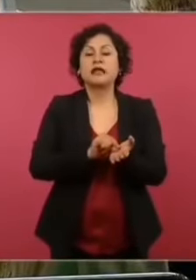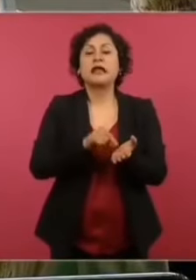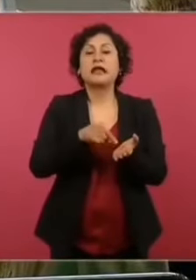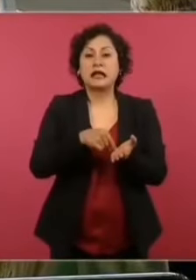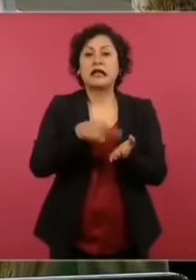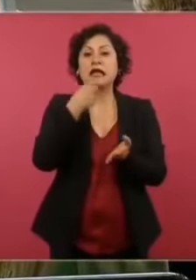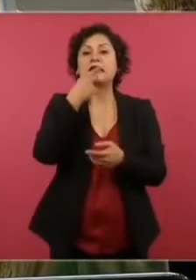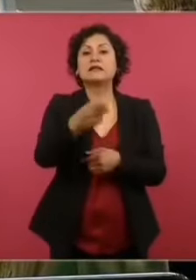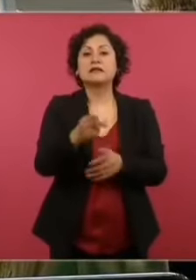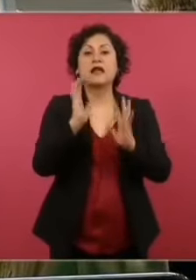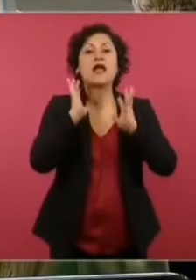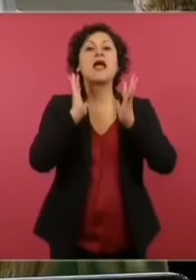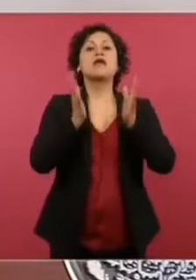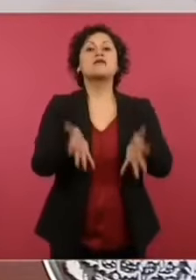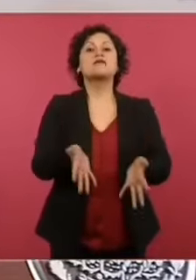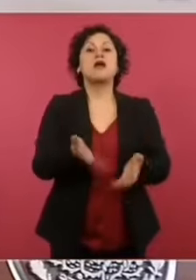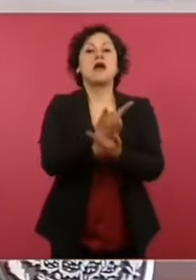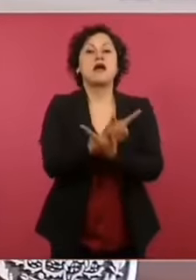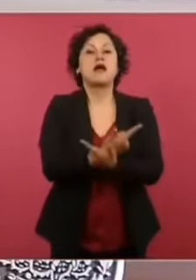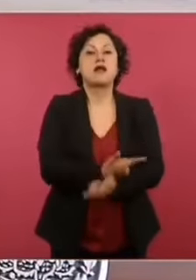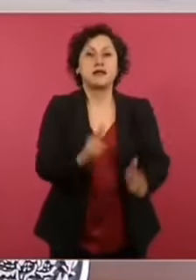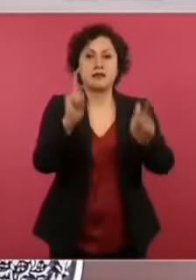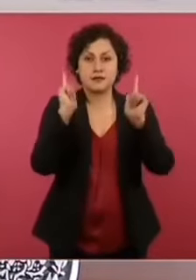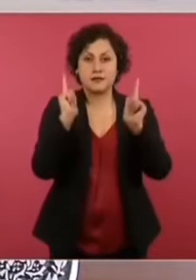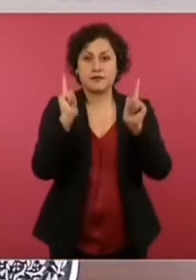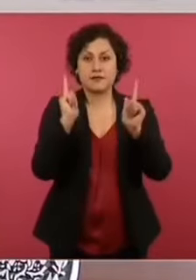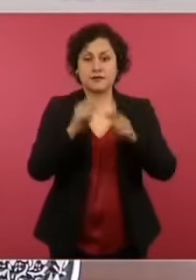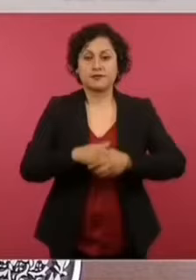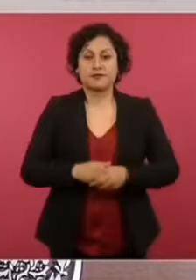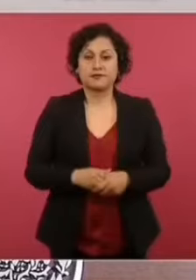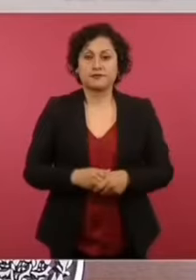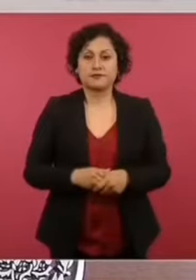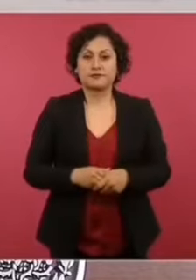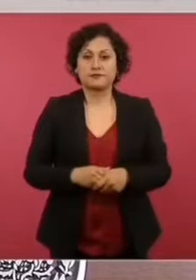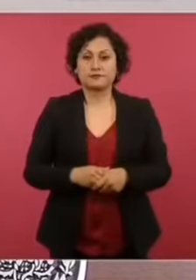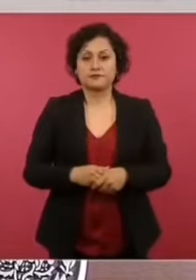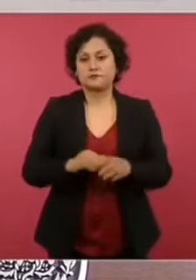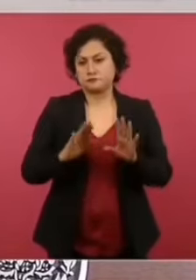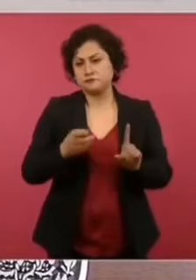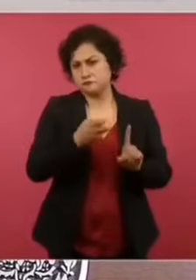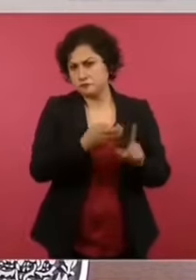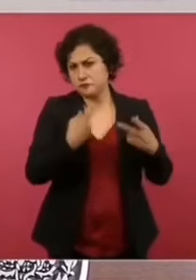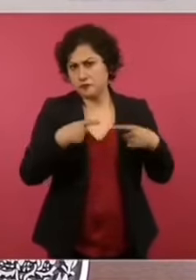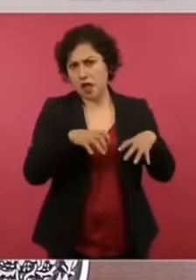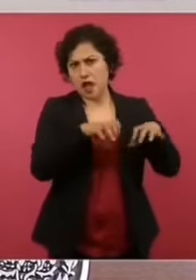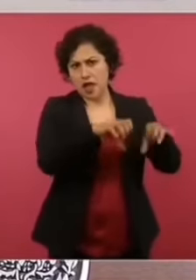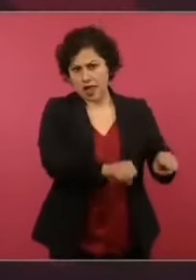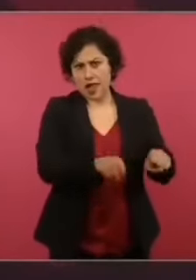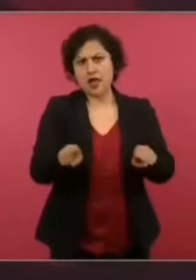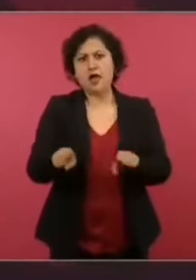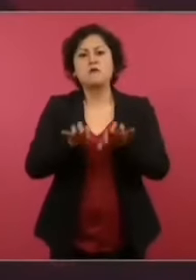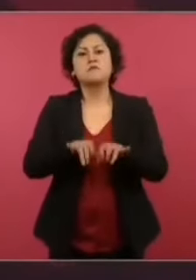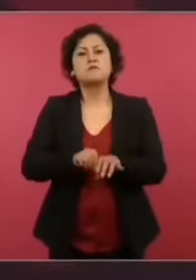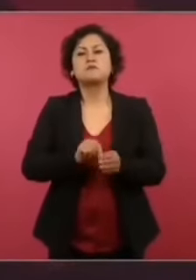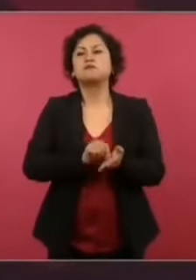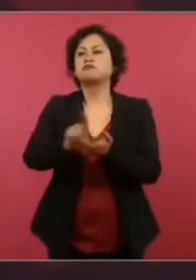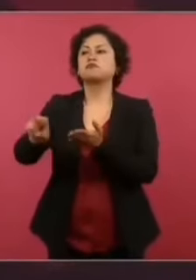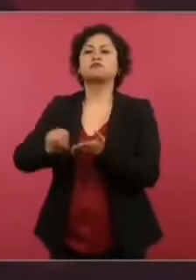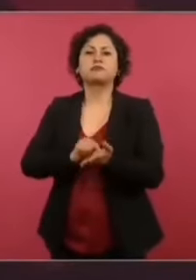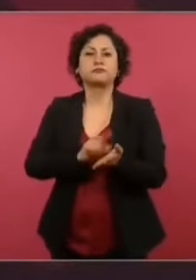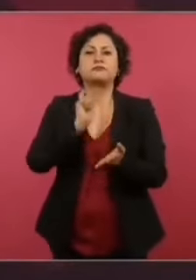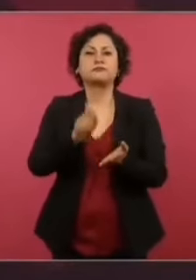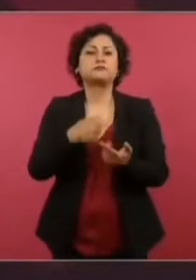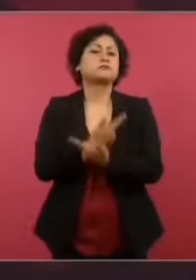ya liberaron a esa persona para que vean